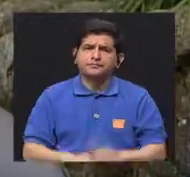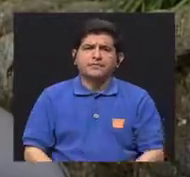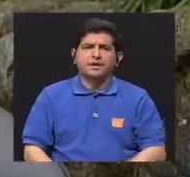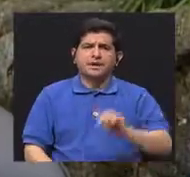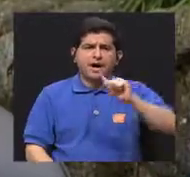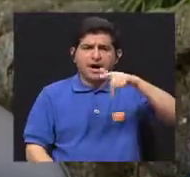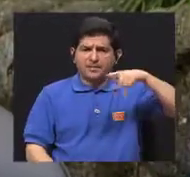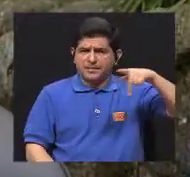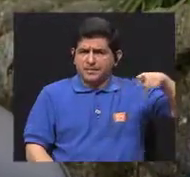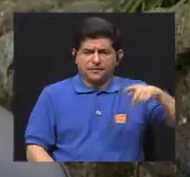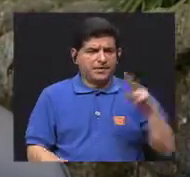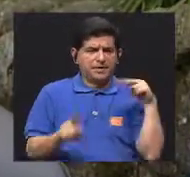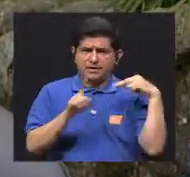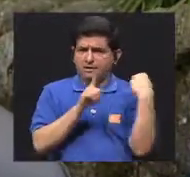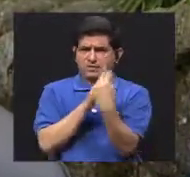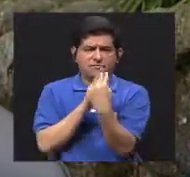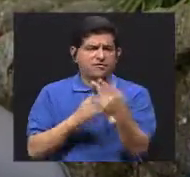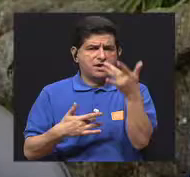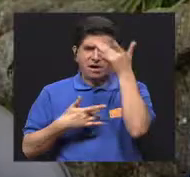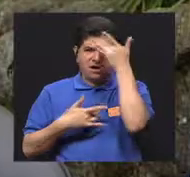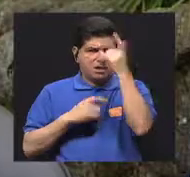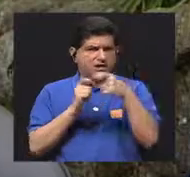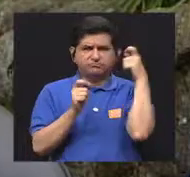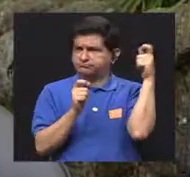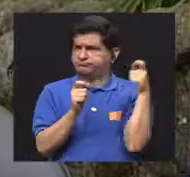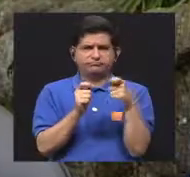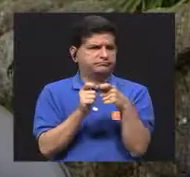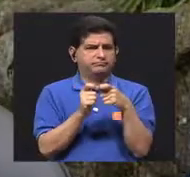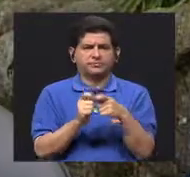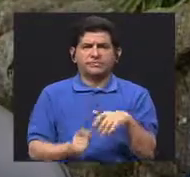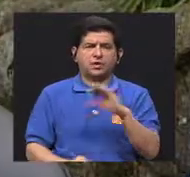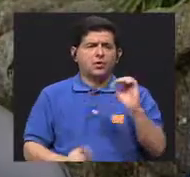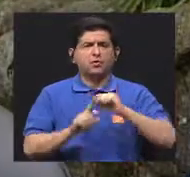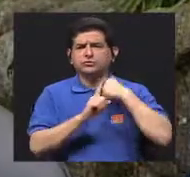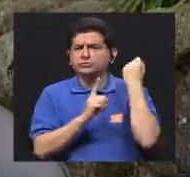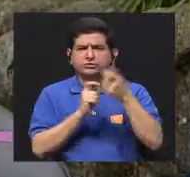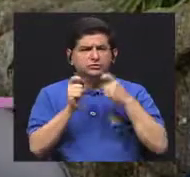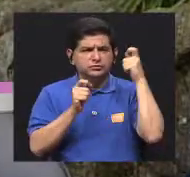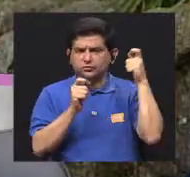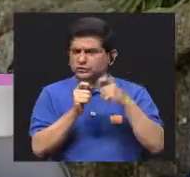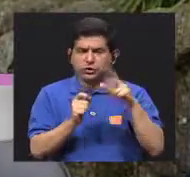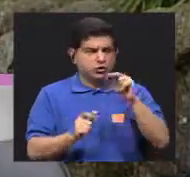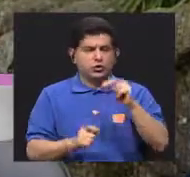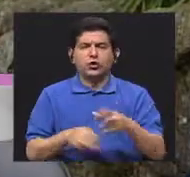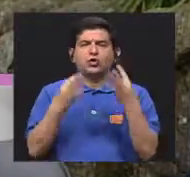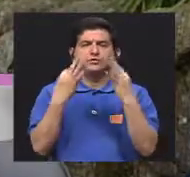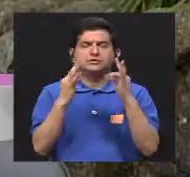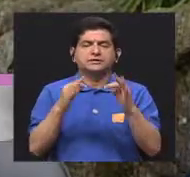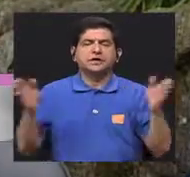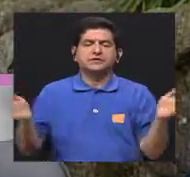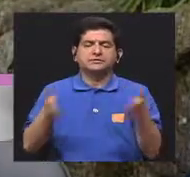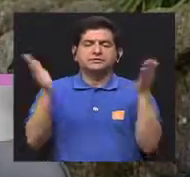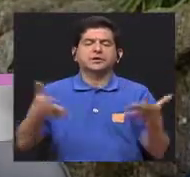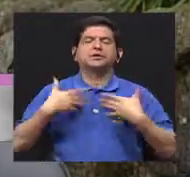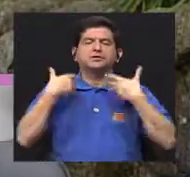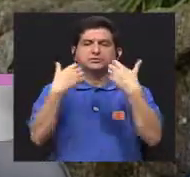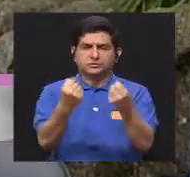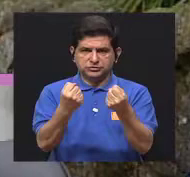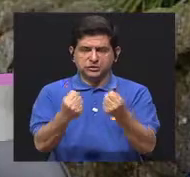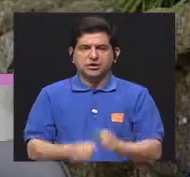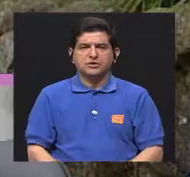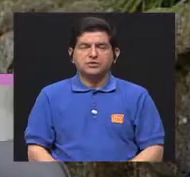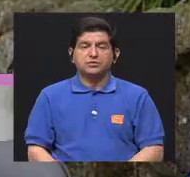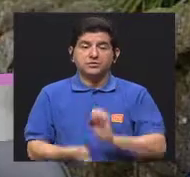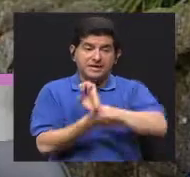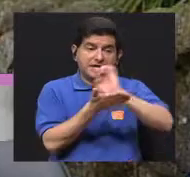la aplicación no está enfocada, por ejemplo, en alguna enfermedad en específico o alguna patología, sino que se busca más bien lo que es la promoción de la